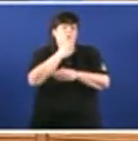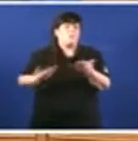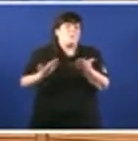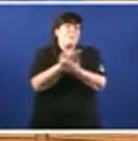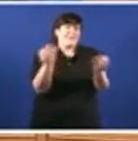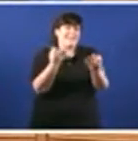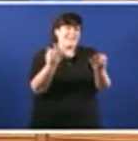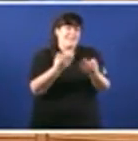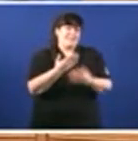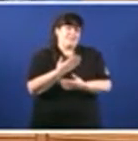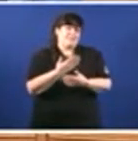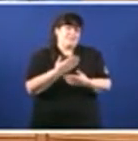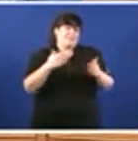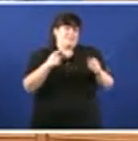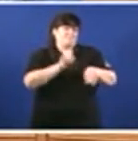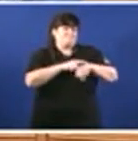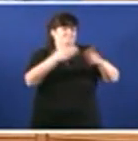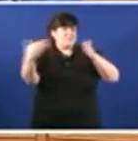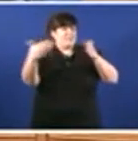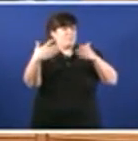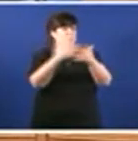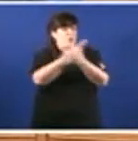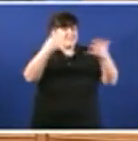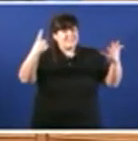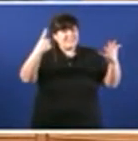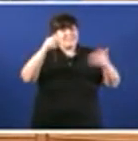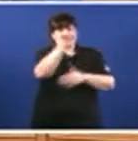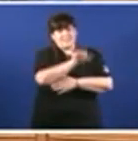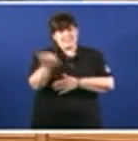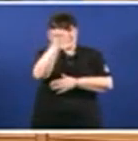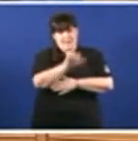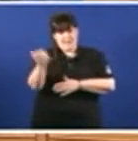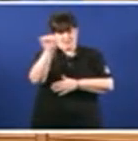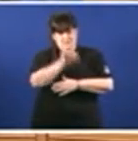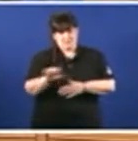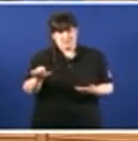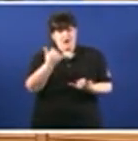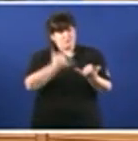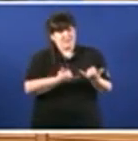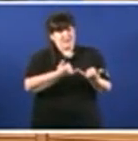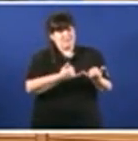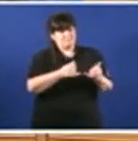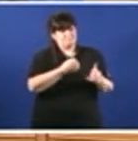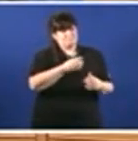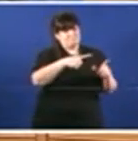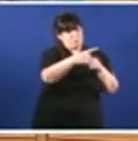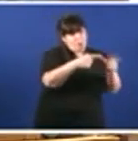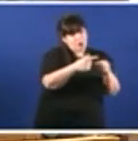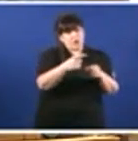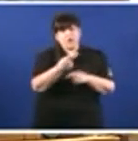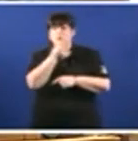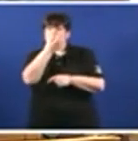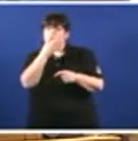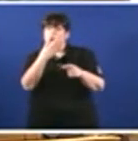O Partido Socialista decidiu que fora durante catorce semanas a posidade de interrupción voluntaria do embarazo Non chegaron a acordos Presenten